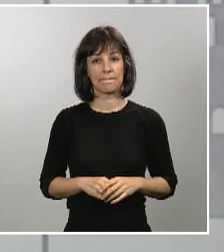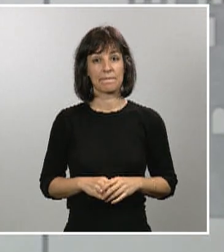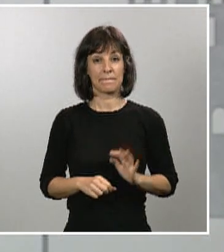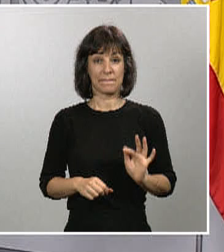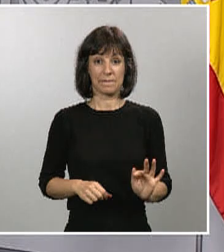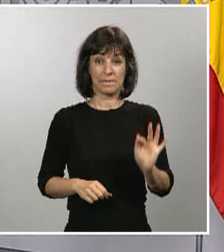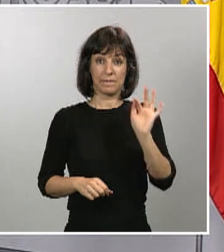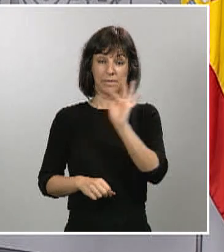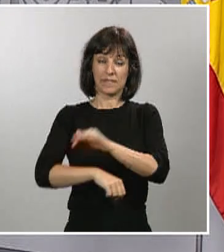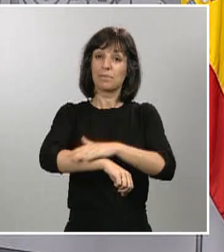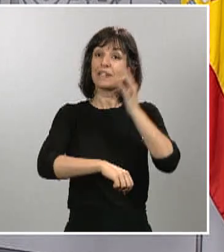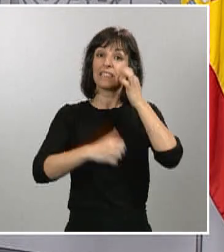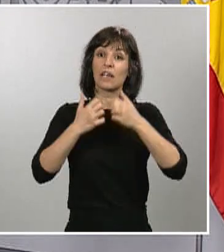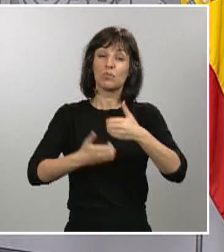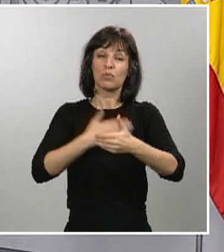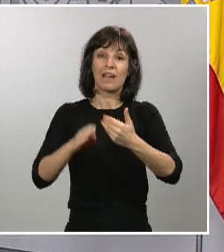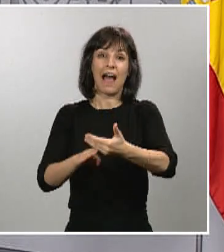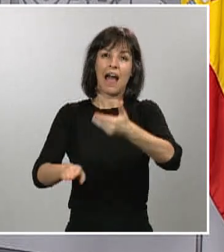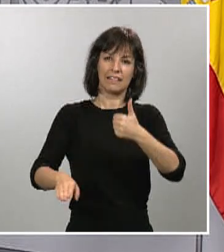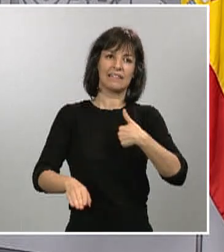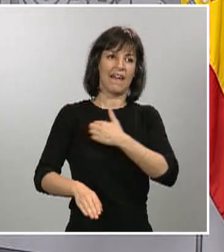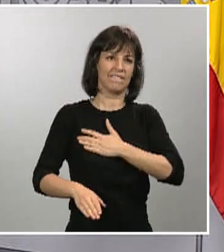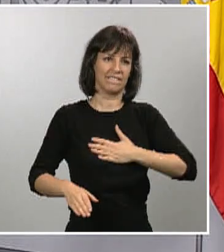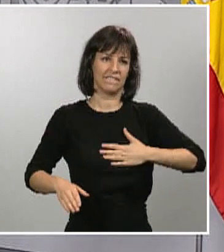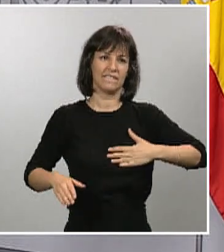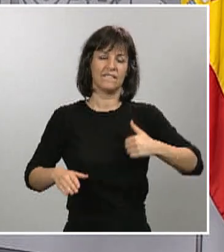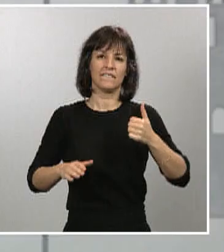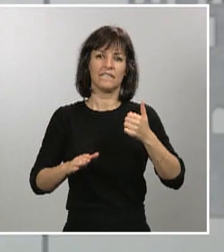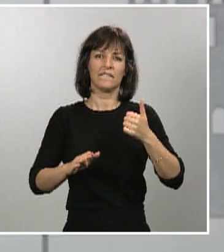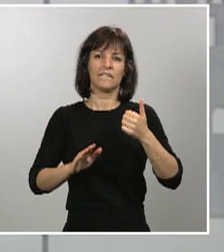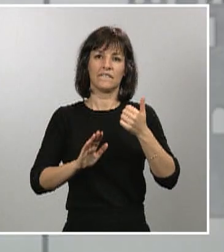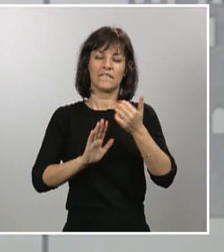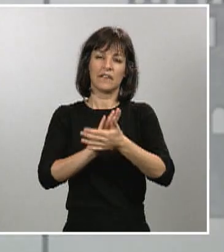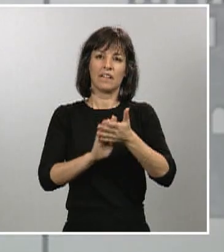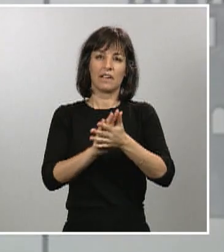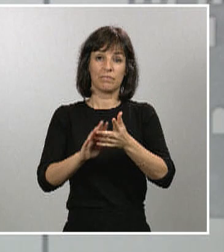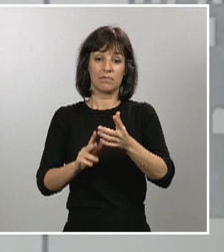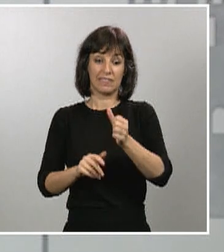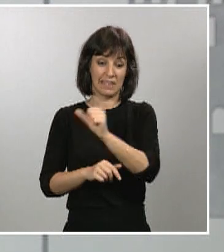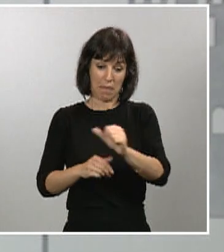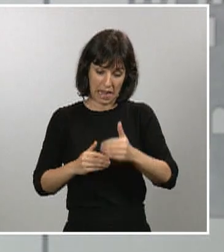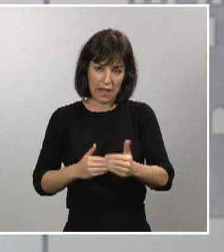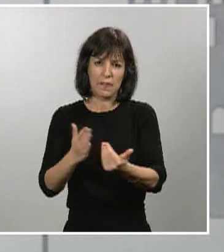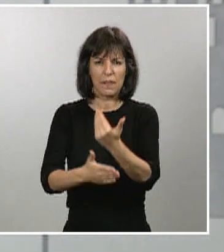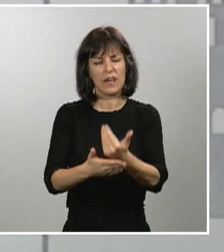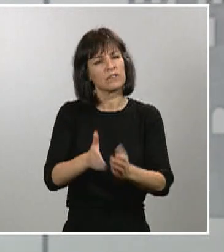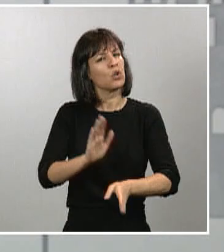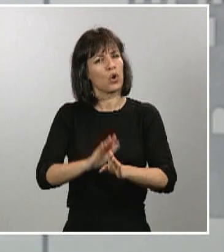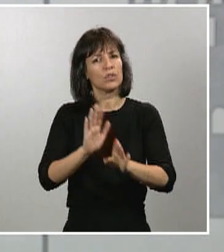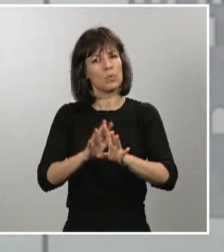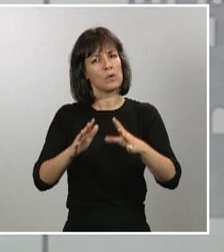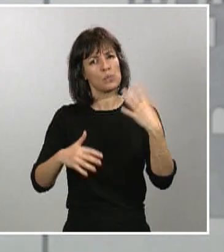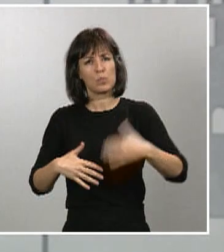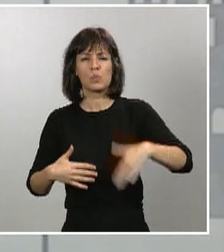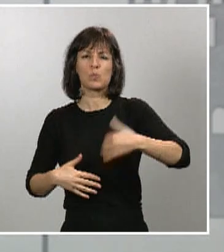ministra de Industria, diciendo esto, que estamos en una semana que va a seguir siendo complicada, porque estamos en esta todavía